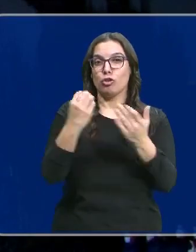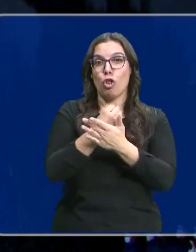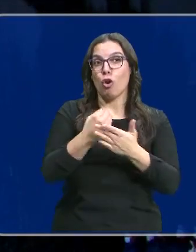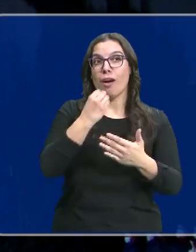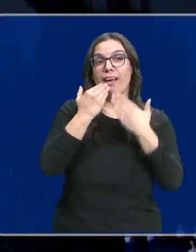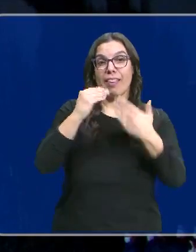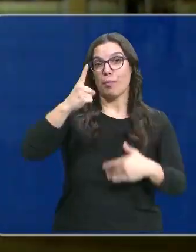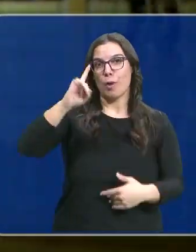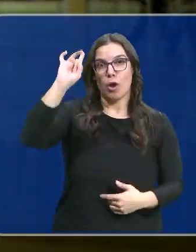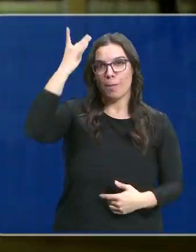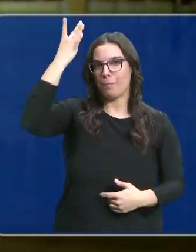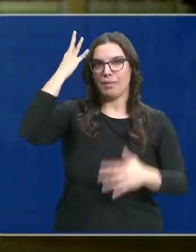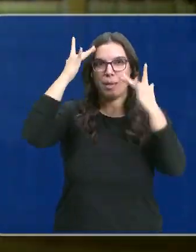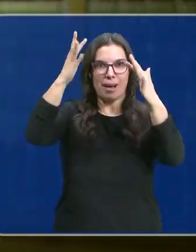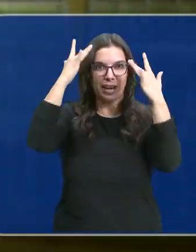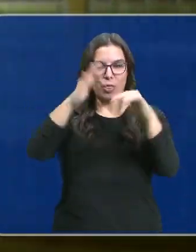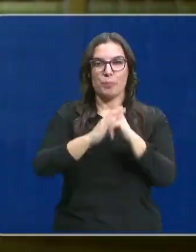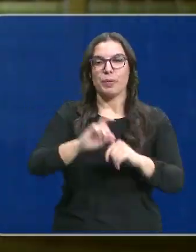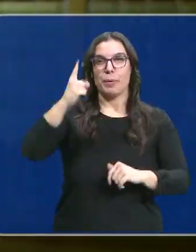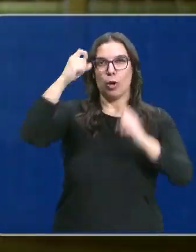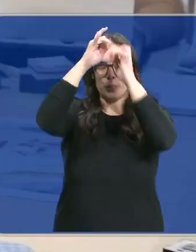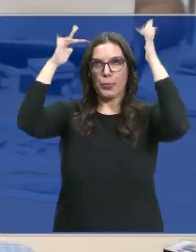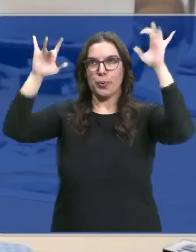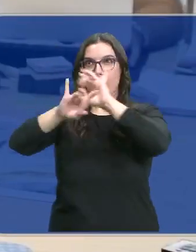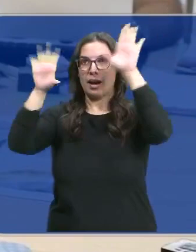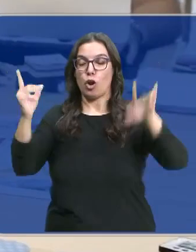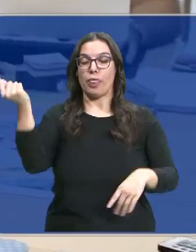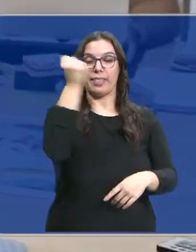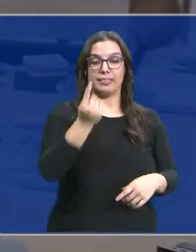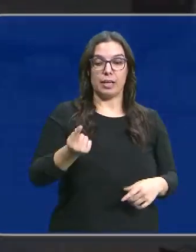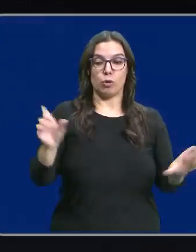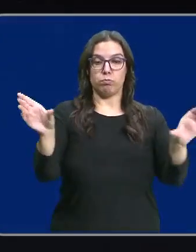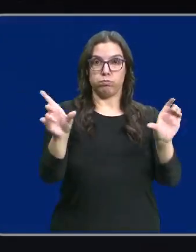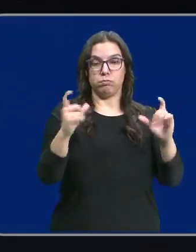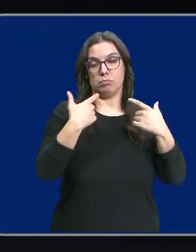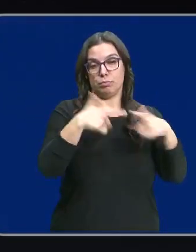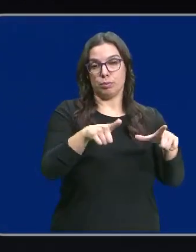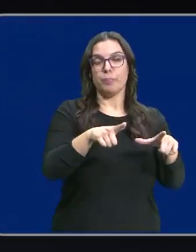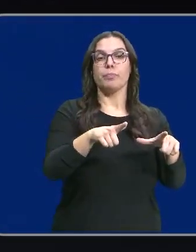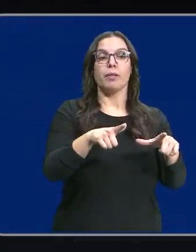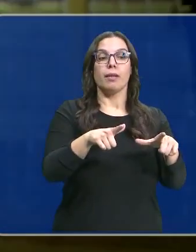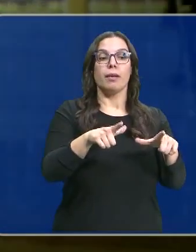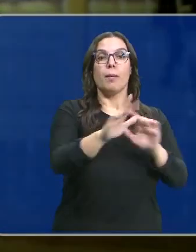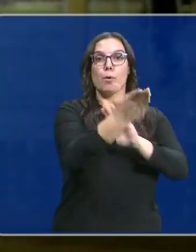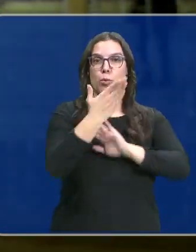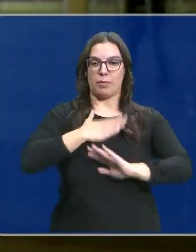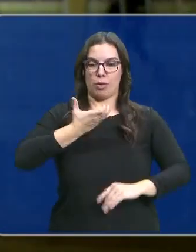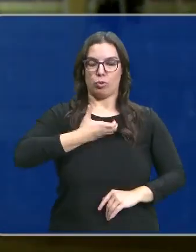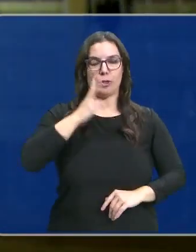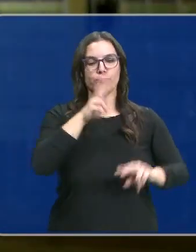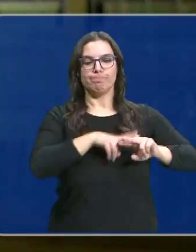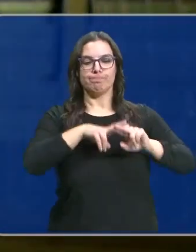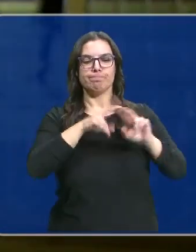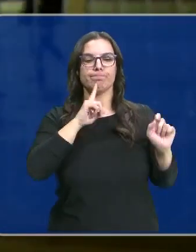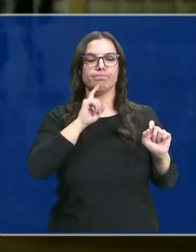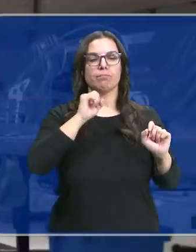imaginación. Bueno, porque tienen la idea clara se hace por el departamento de diseño gráfico, se hace una propuesta al ayuntamiento. Y a partir de